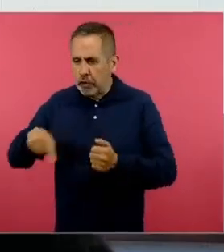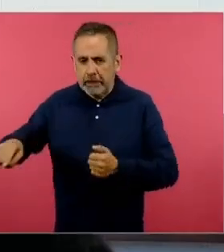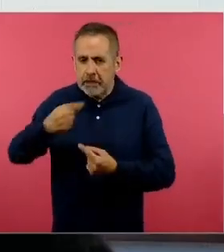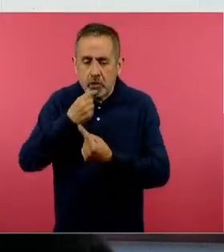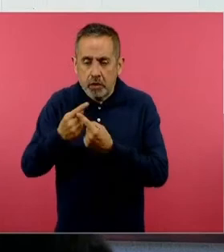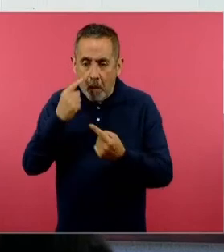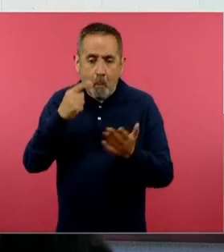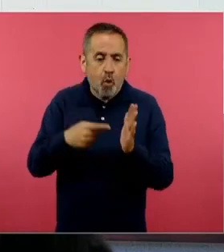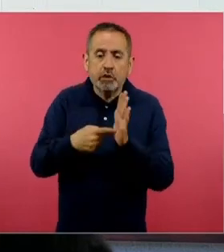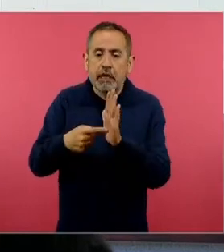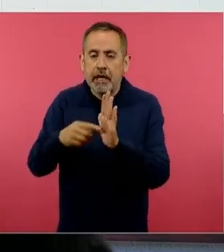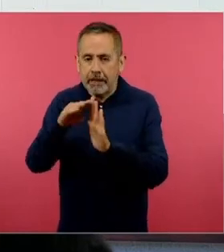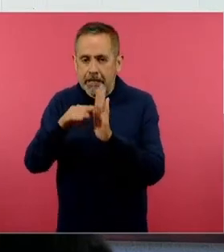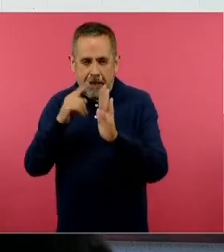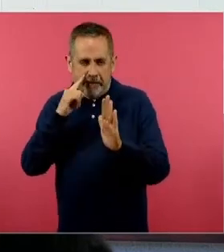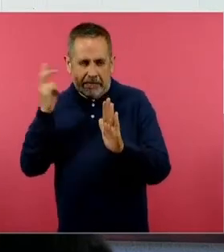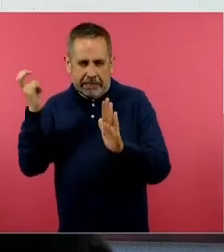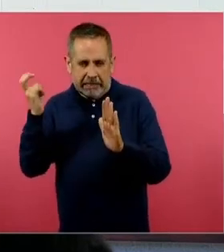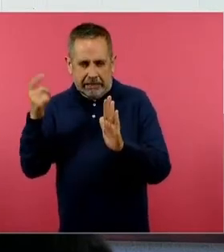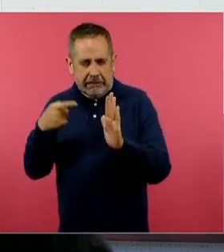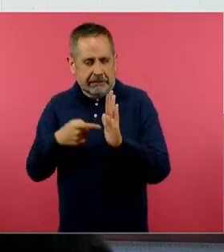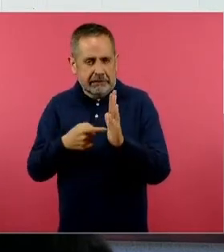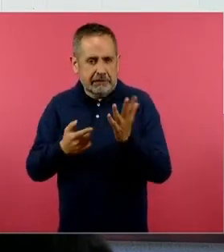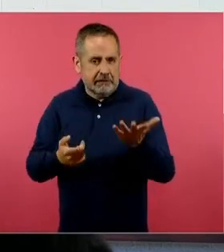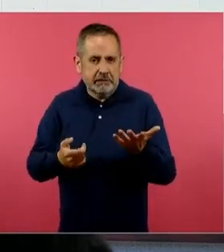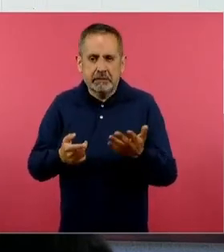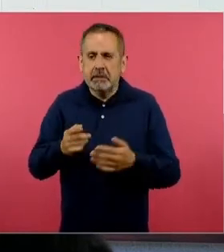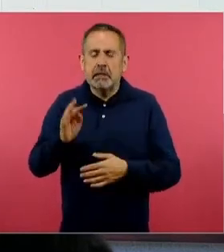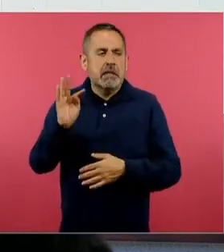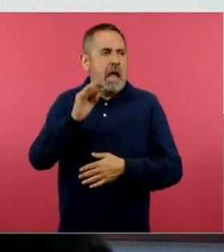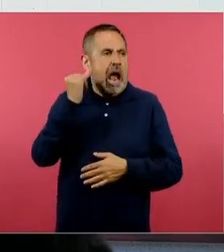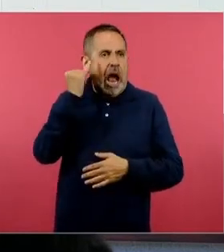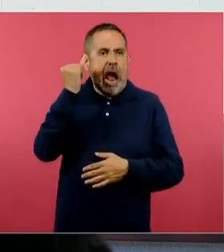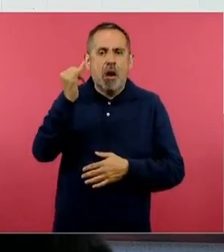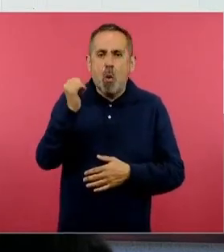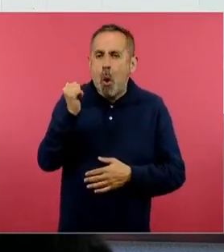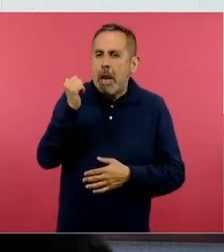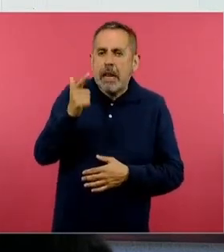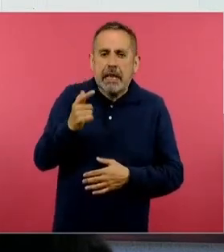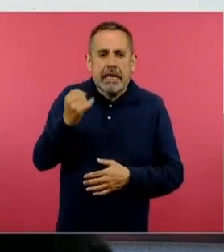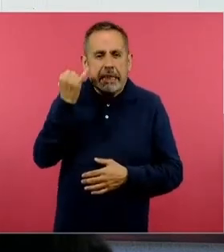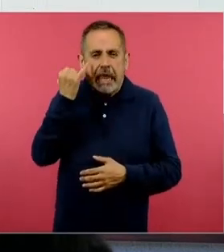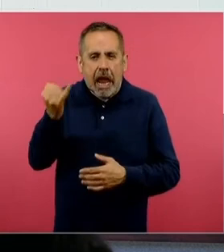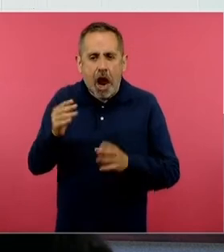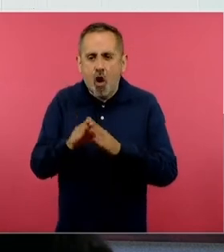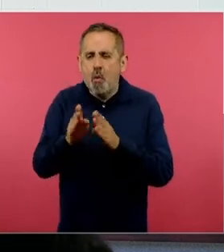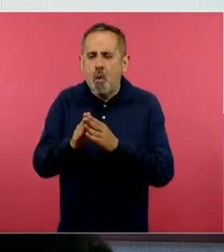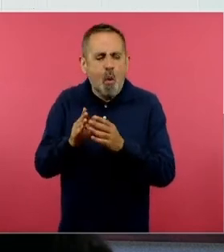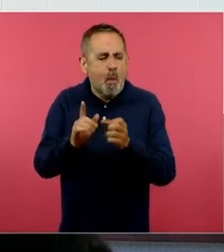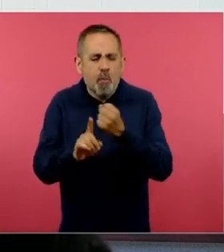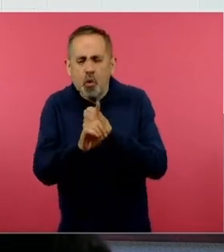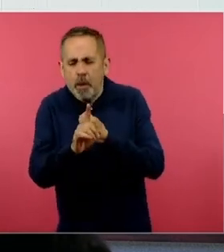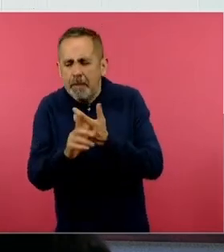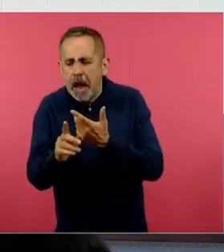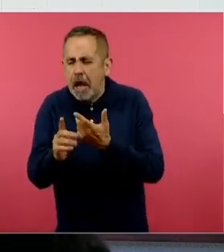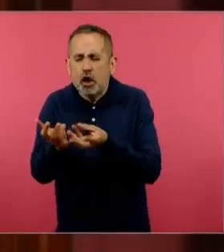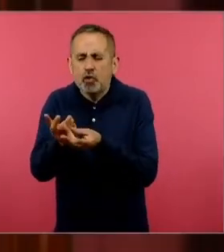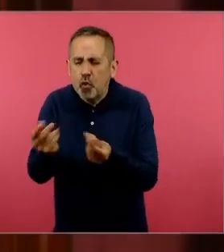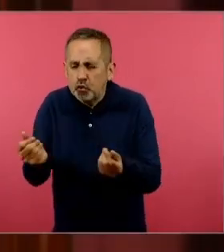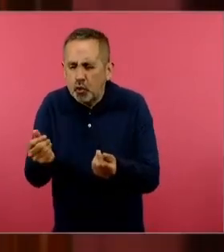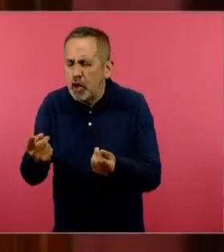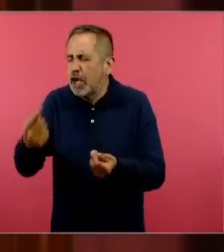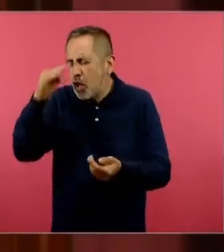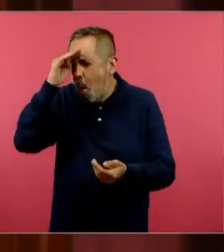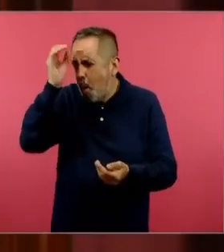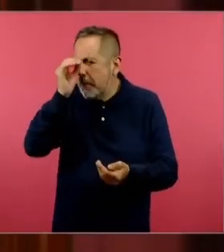es mostrar este esquema, proponer situaciones específicas, causas, soluciones y las reglas del